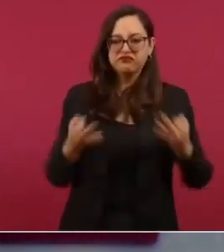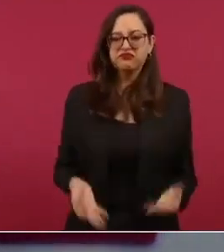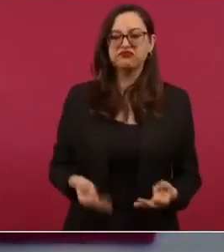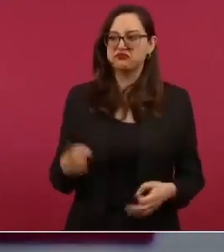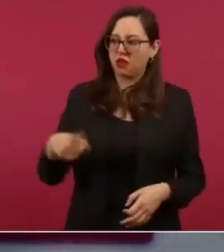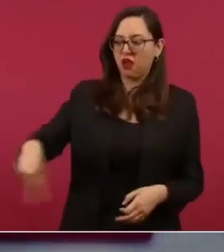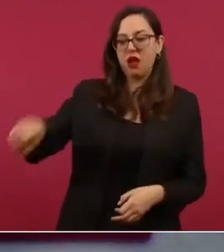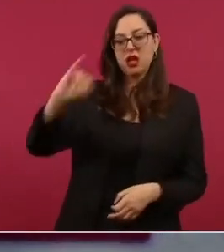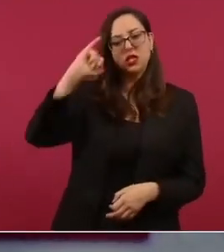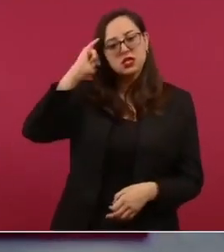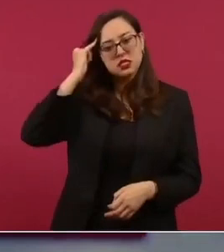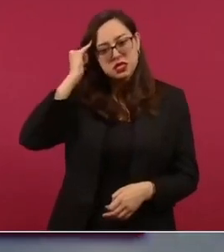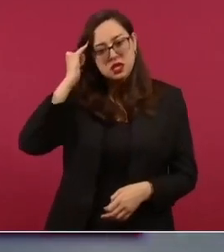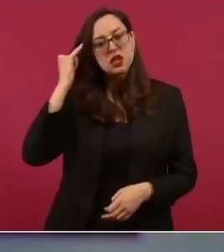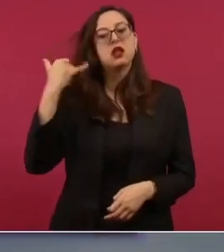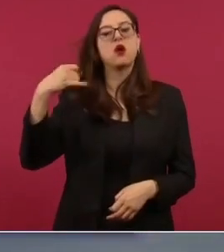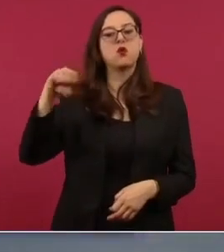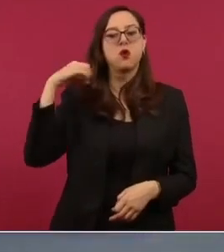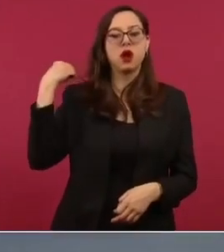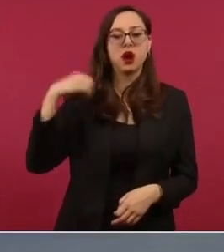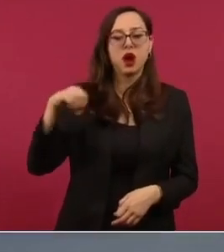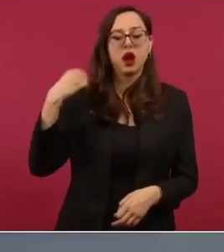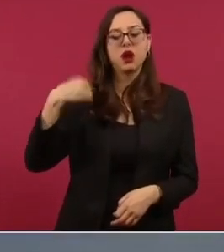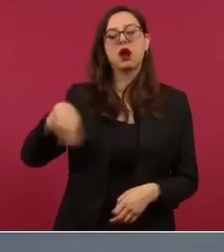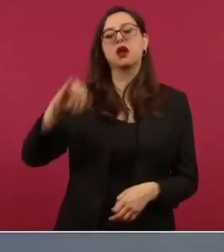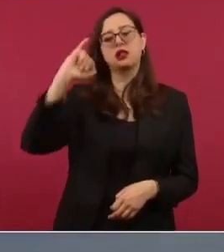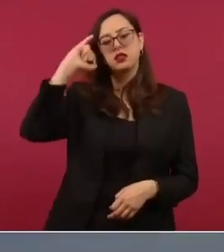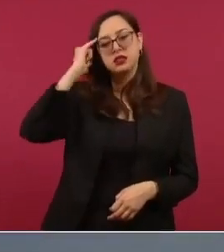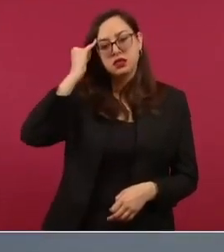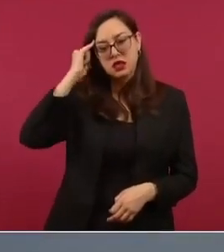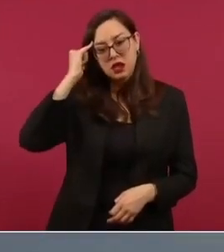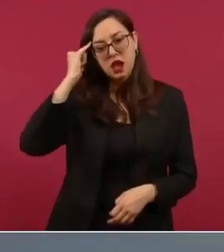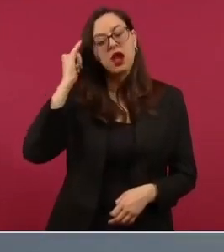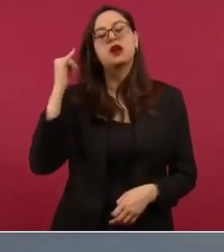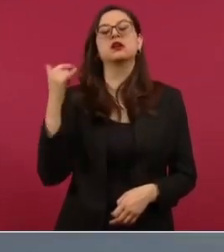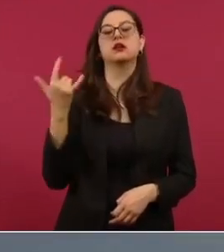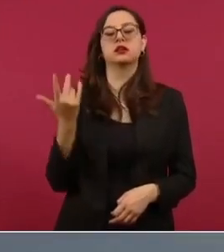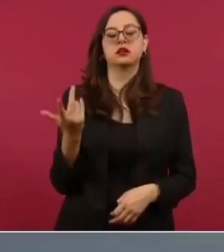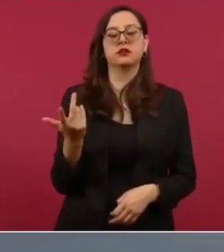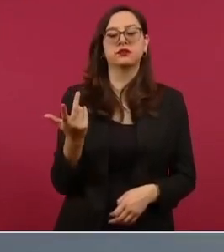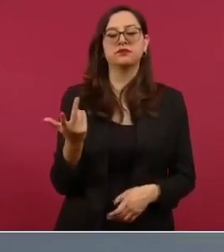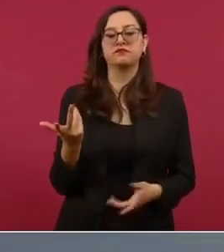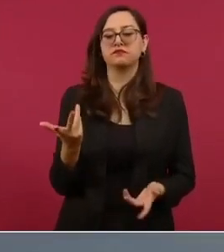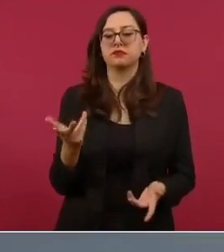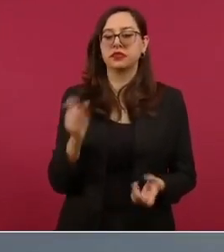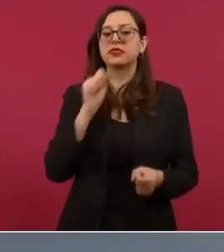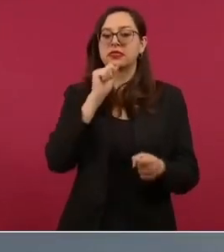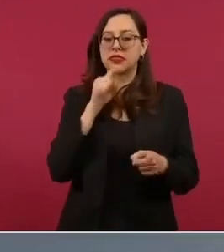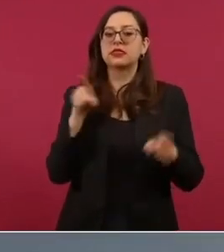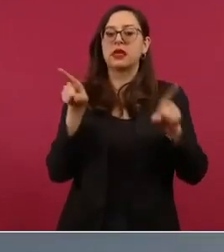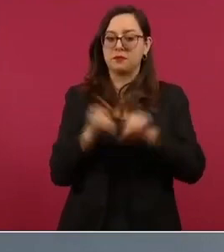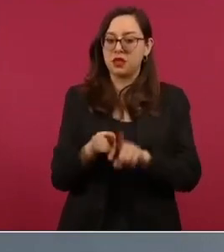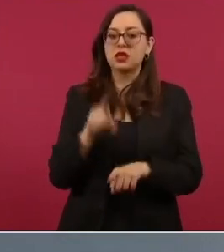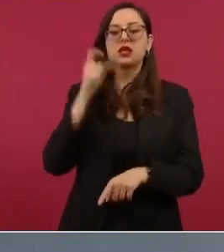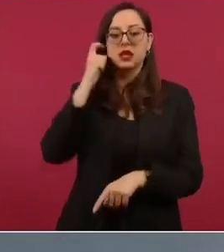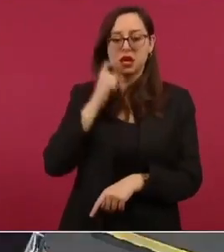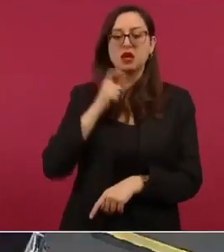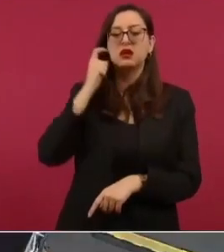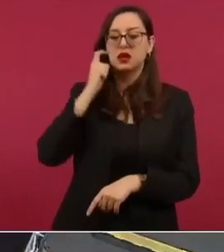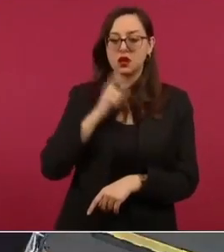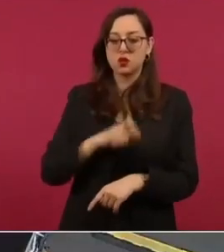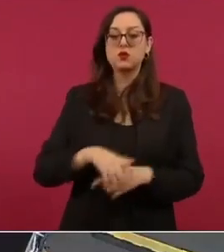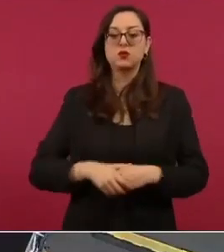de Oaxaca y recientemente se está aplicando lo mismo en